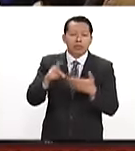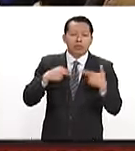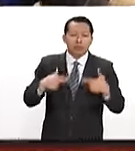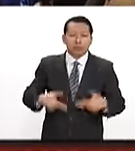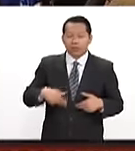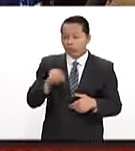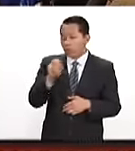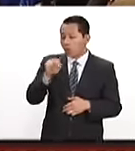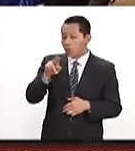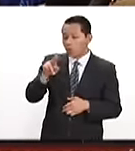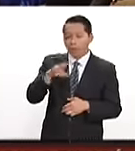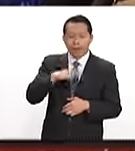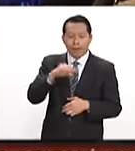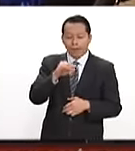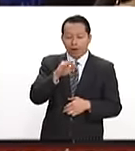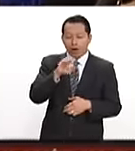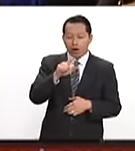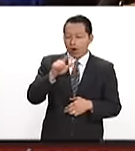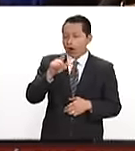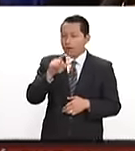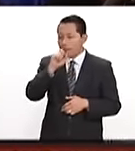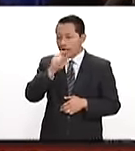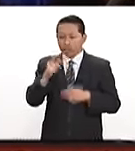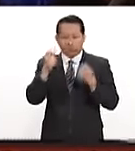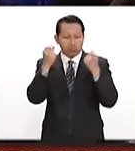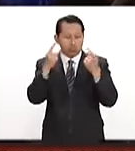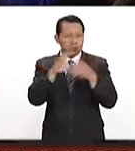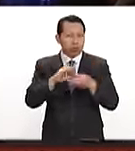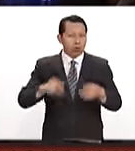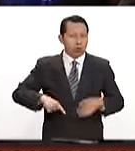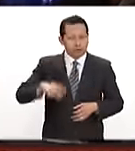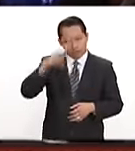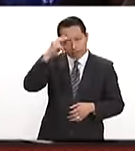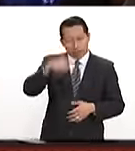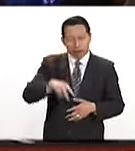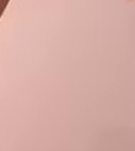de las Naciones Unidas, Michael Forst, reconoció el trabajo del gobierno mexicano.